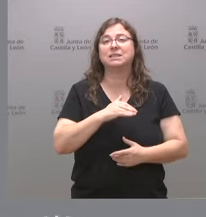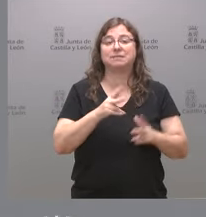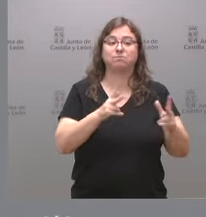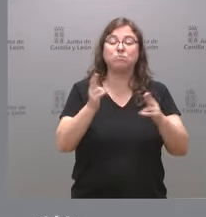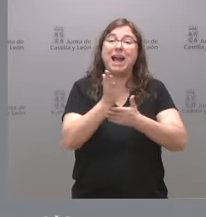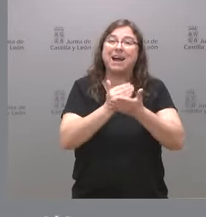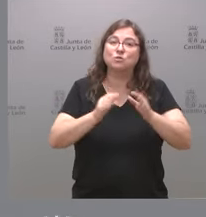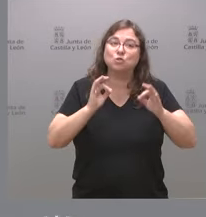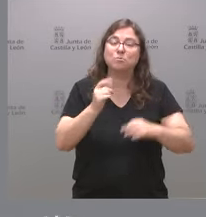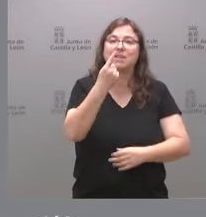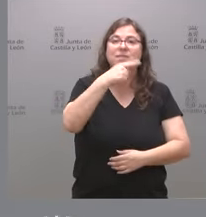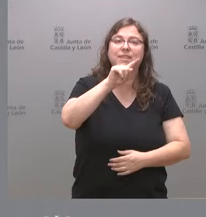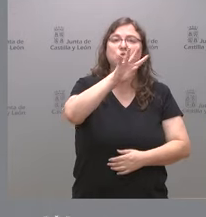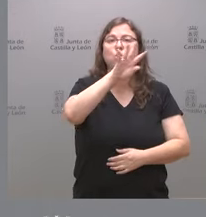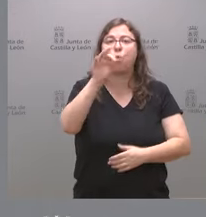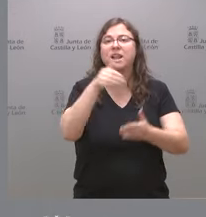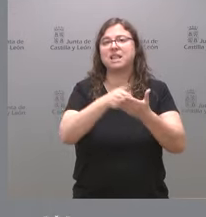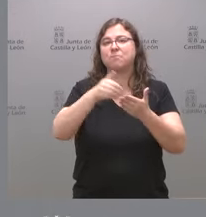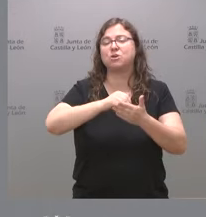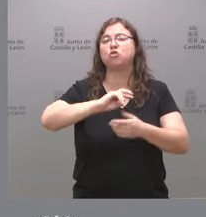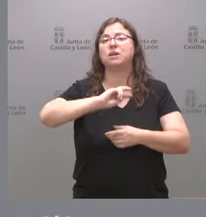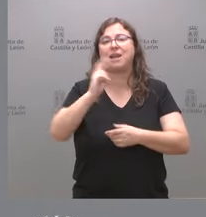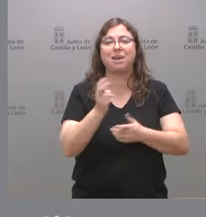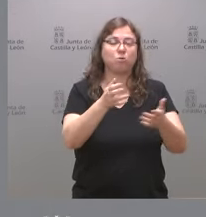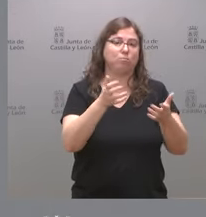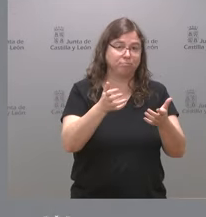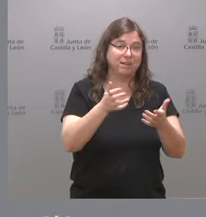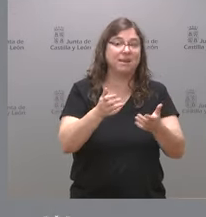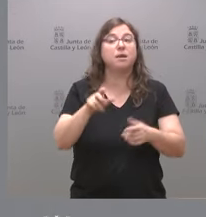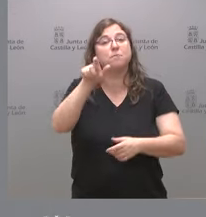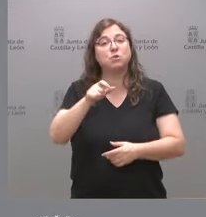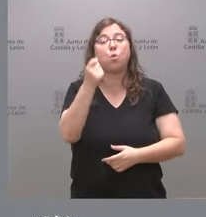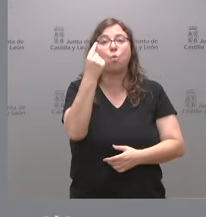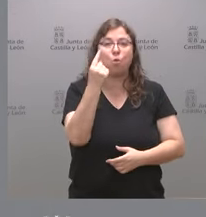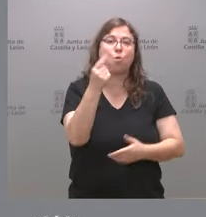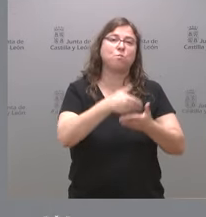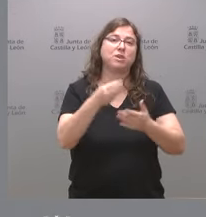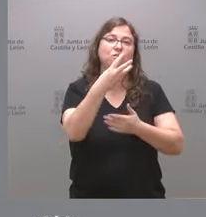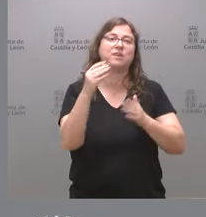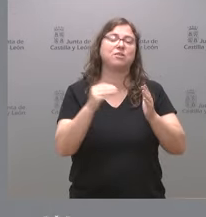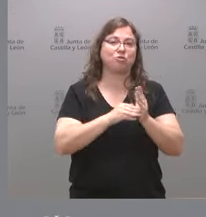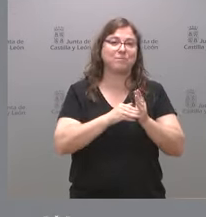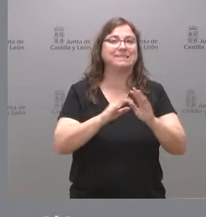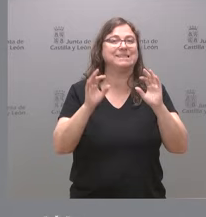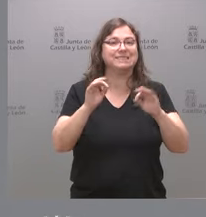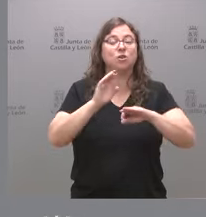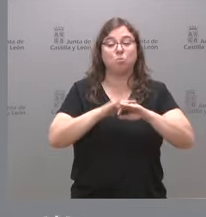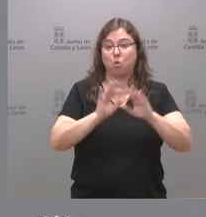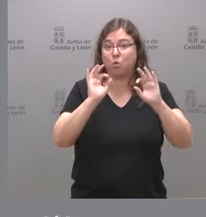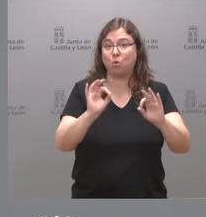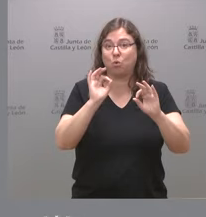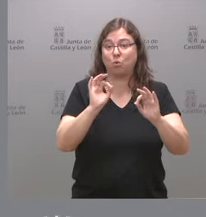autonómicos de 140 millones de euros que benefician a 1.300.000 contribuyentes. Es especialmente importante porque justo se acaba ahora